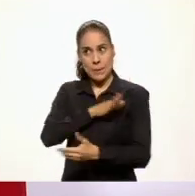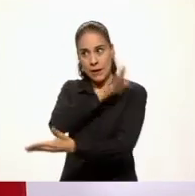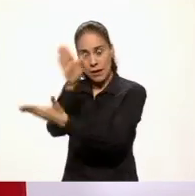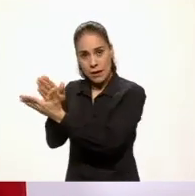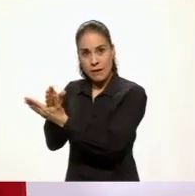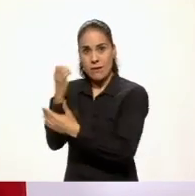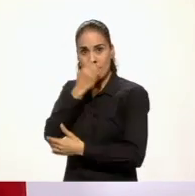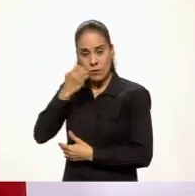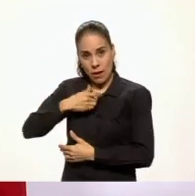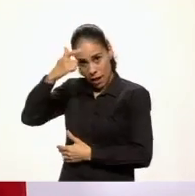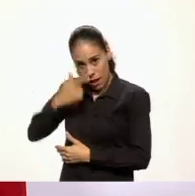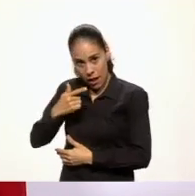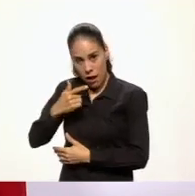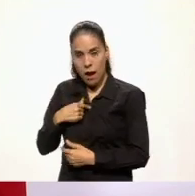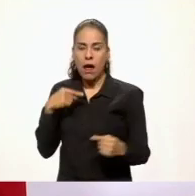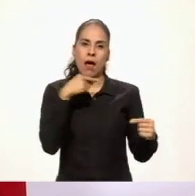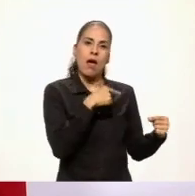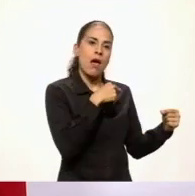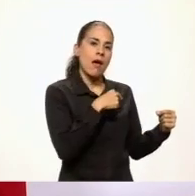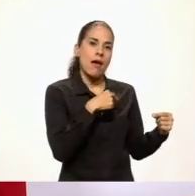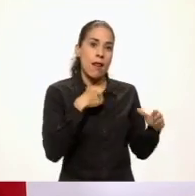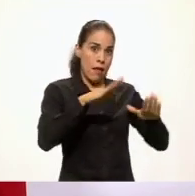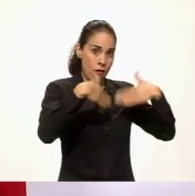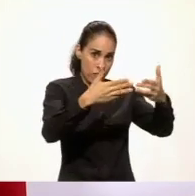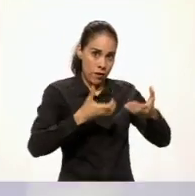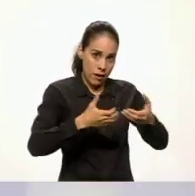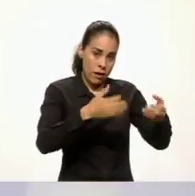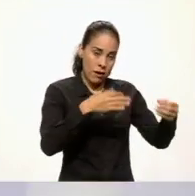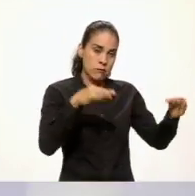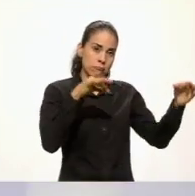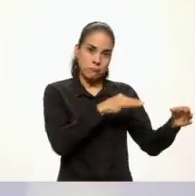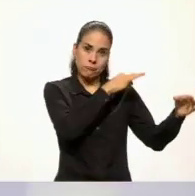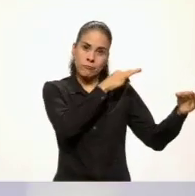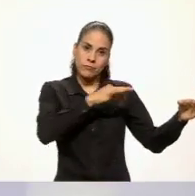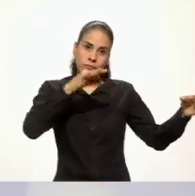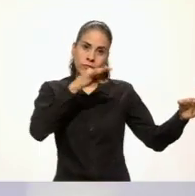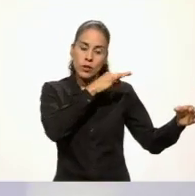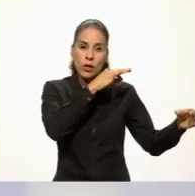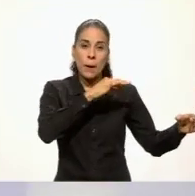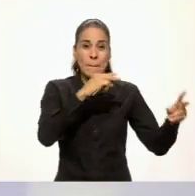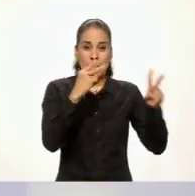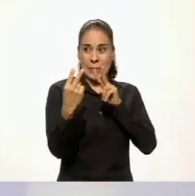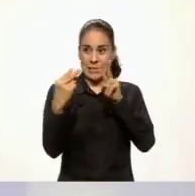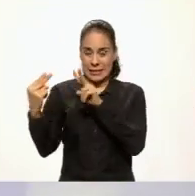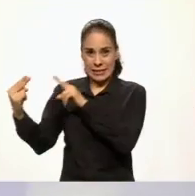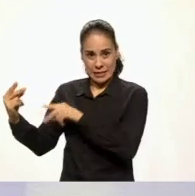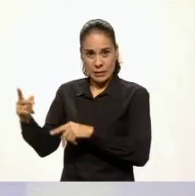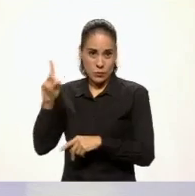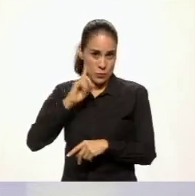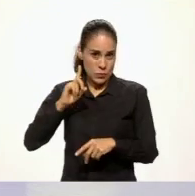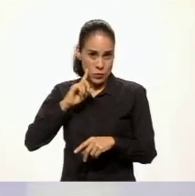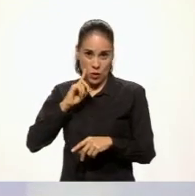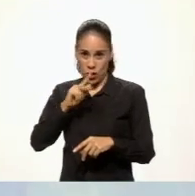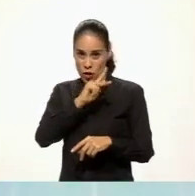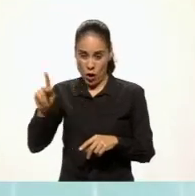nocturnas, Daniel tocaba el violín en la calle. Todas las vecinas abrían para dejar caer